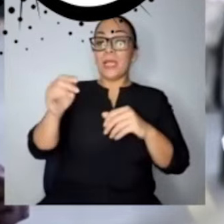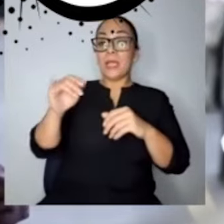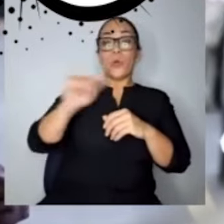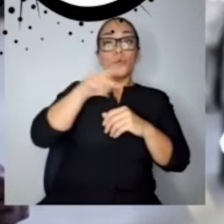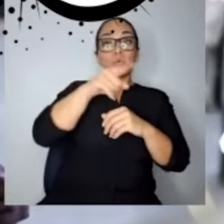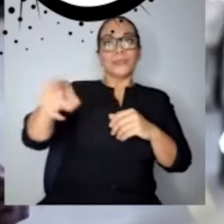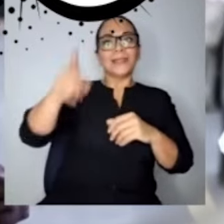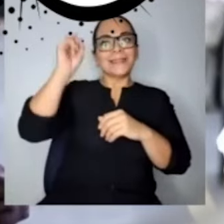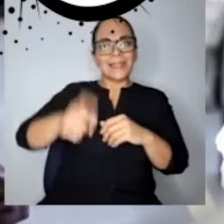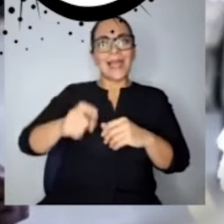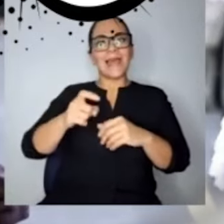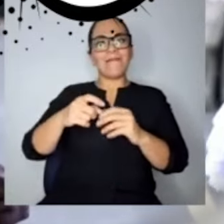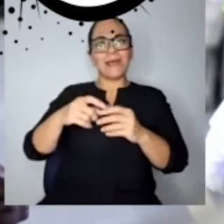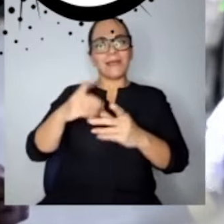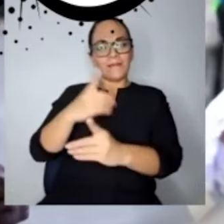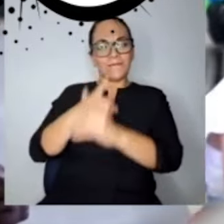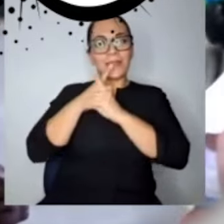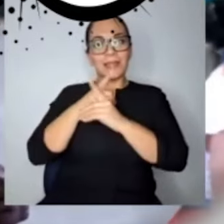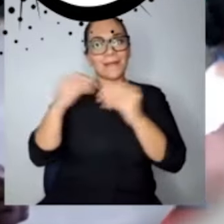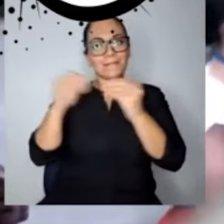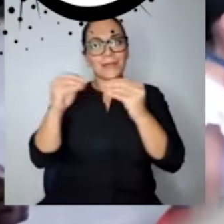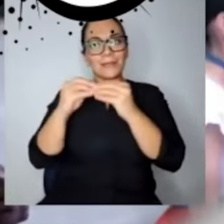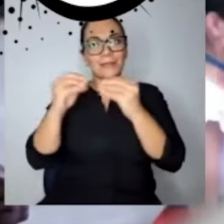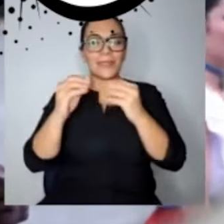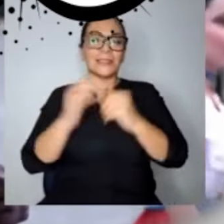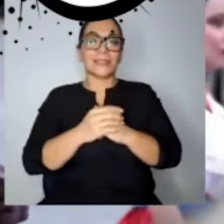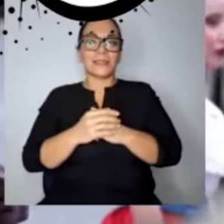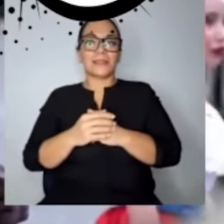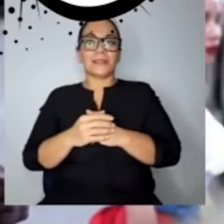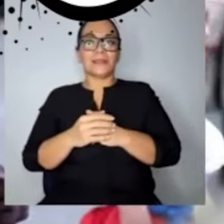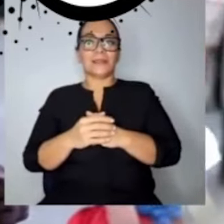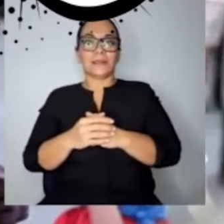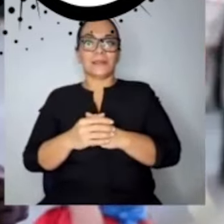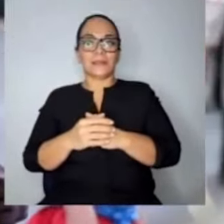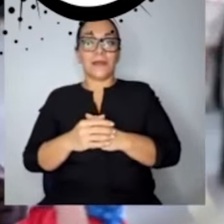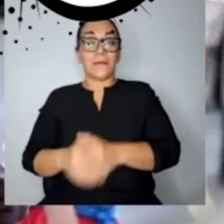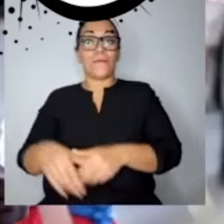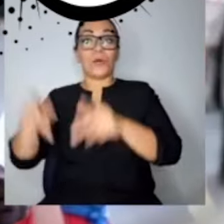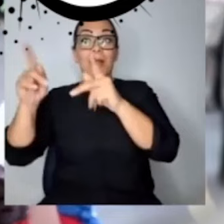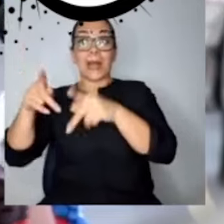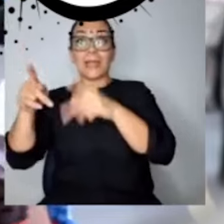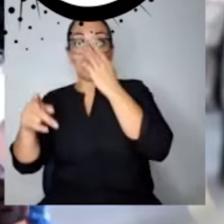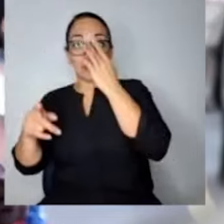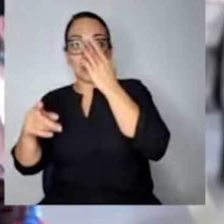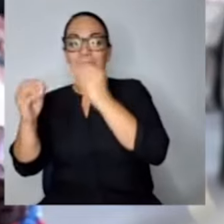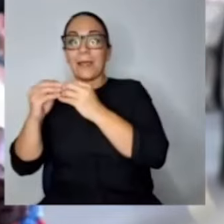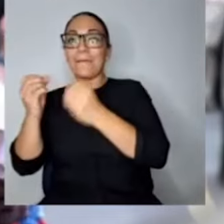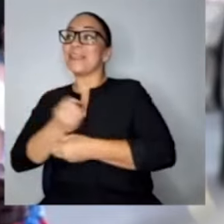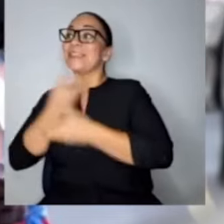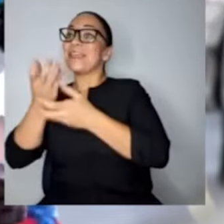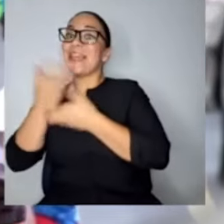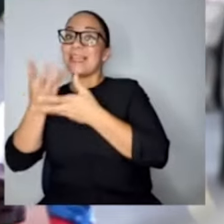más galillo que los buchones, porque el que tiene más galillo es el que come más pinol.